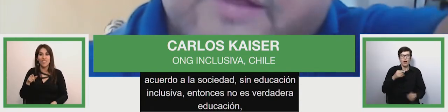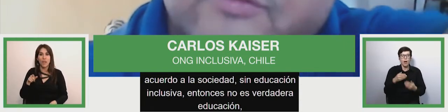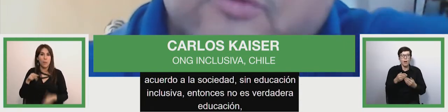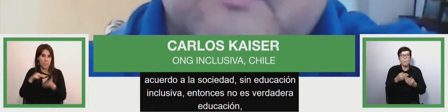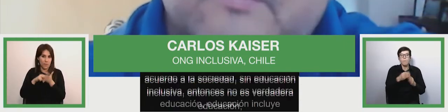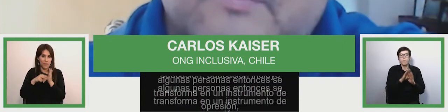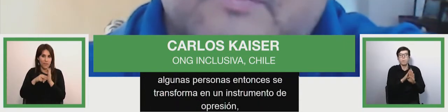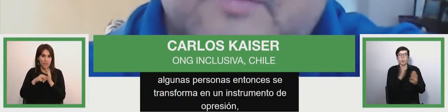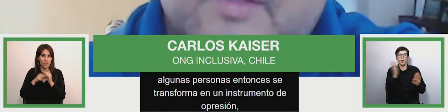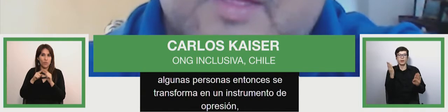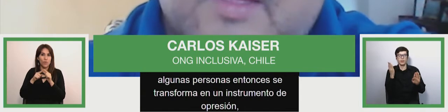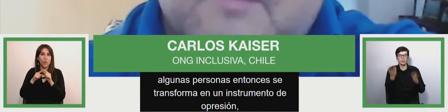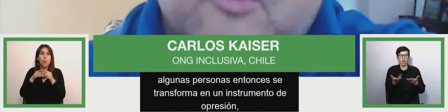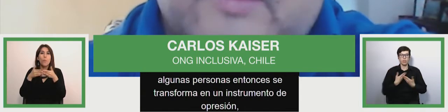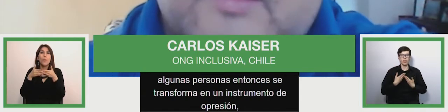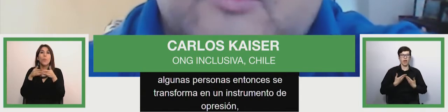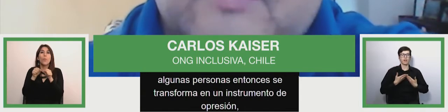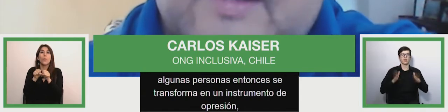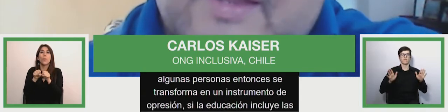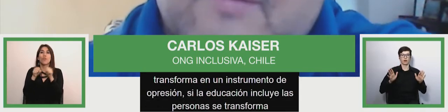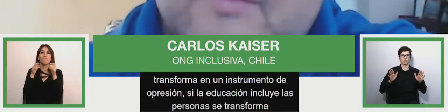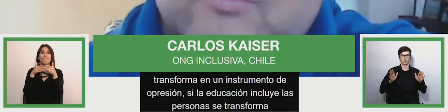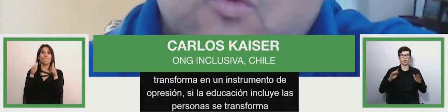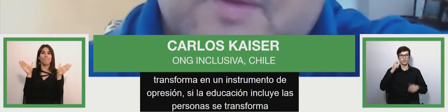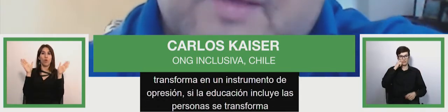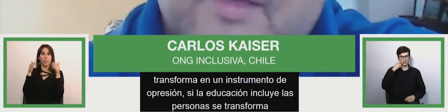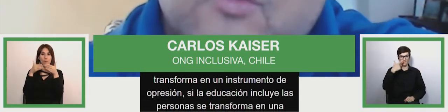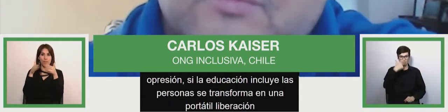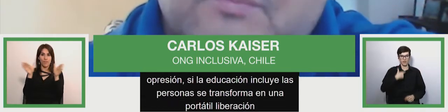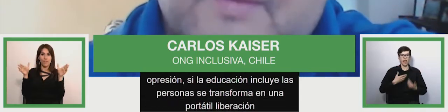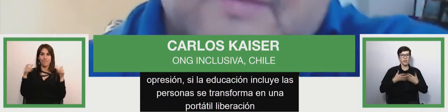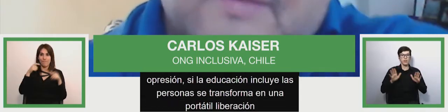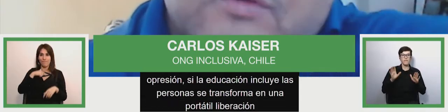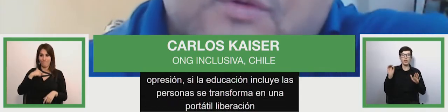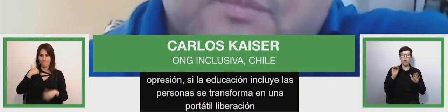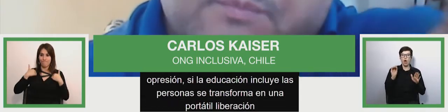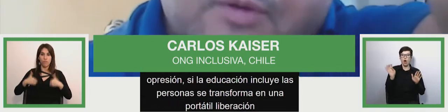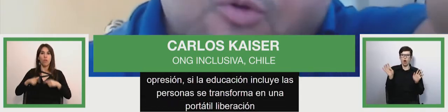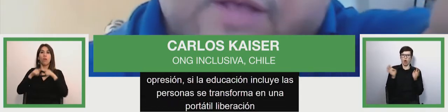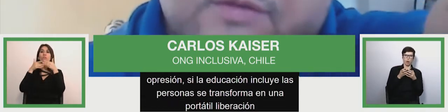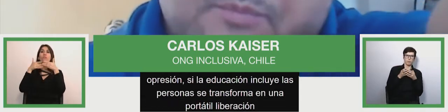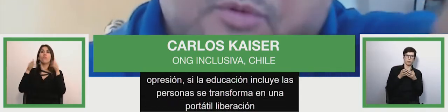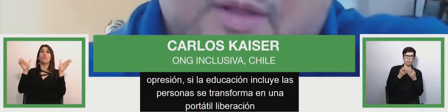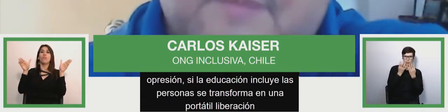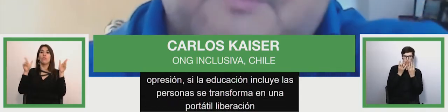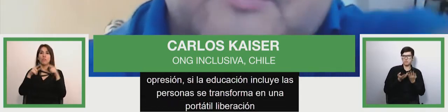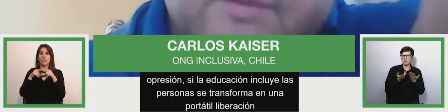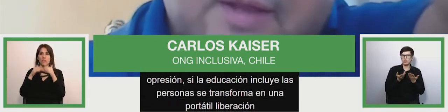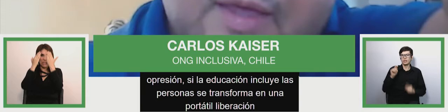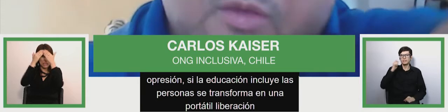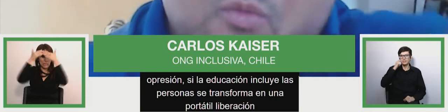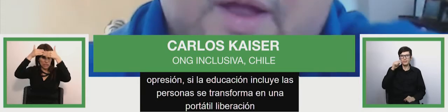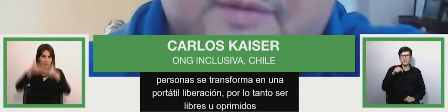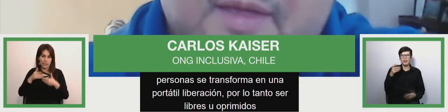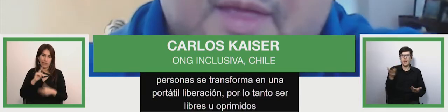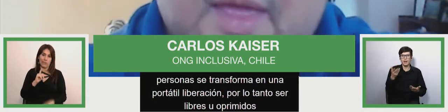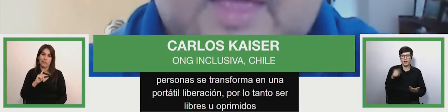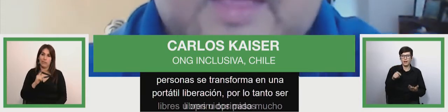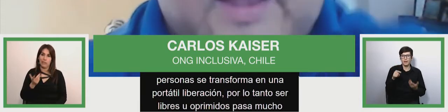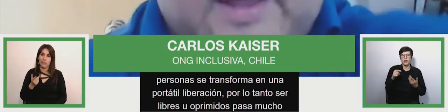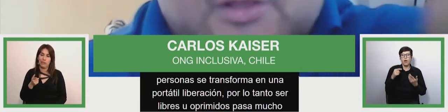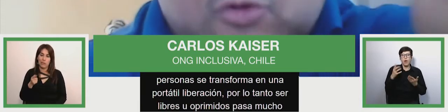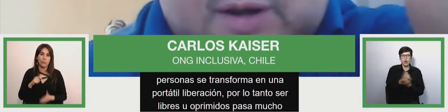de liberación por lo tanto ser libres u oprimidos pasa mucho por la posibilidad de educarse